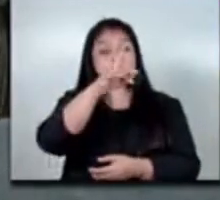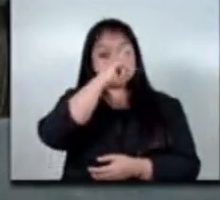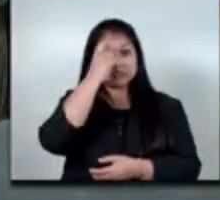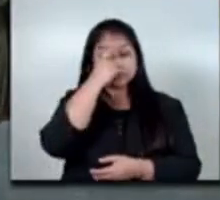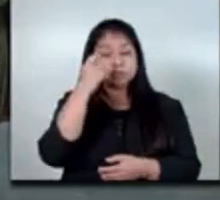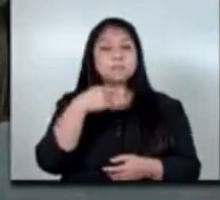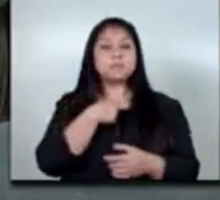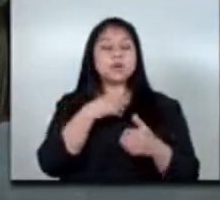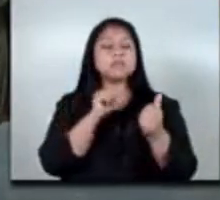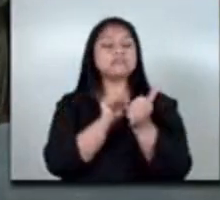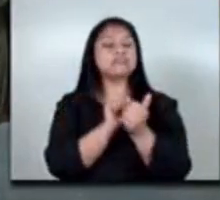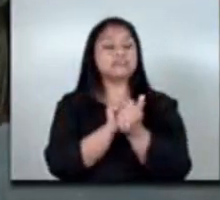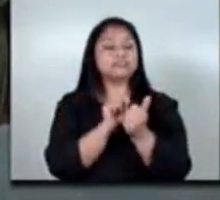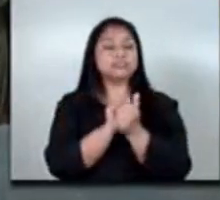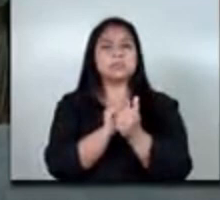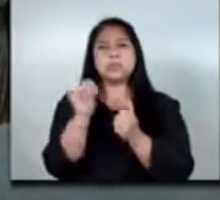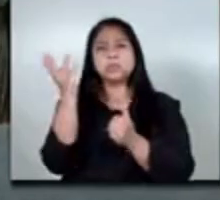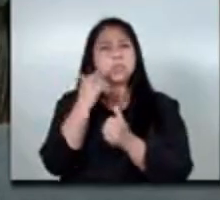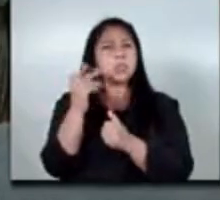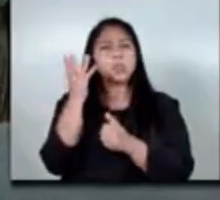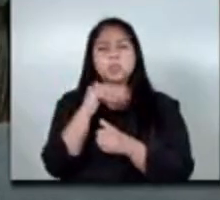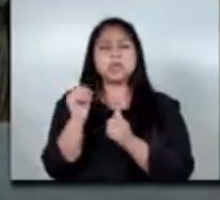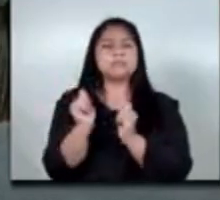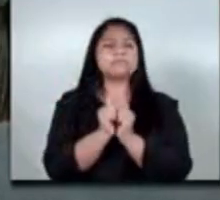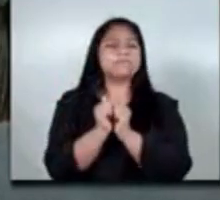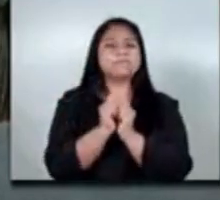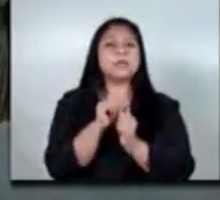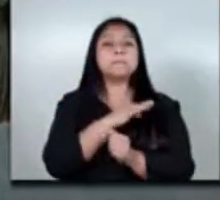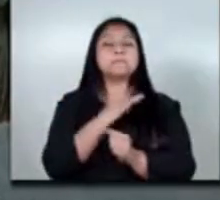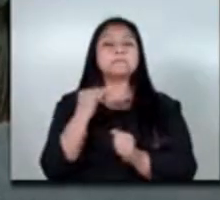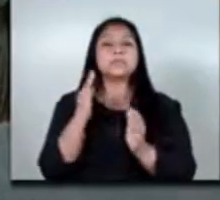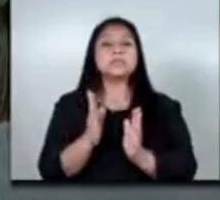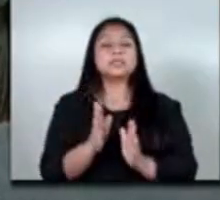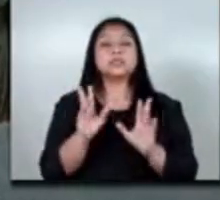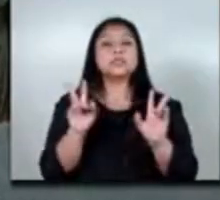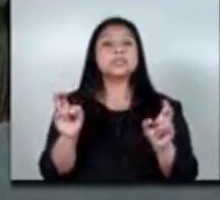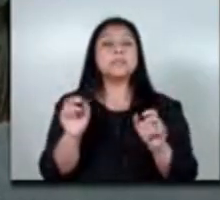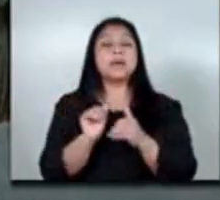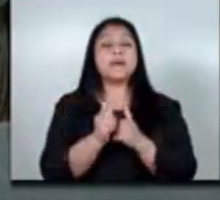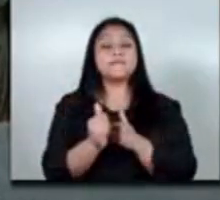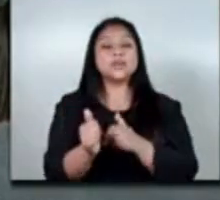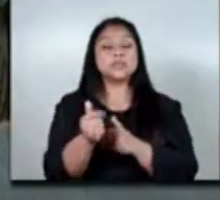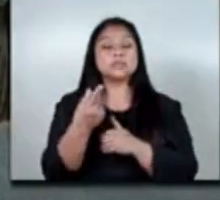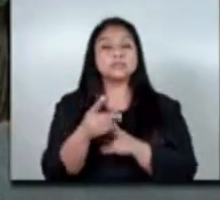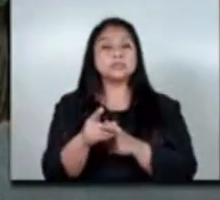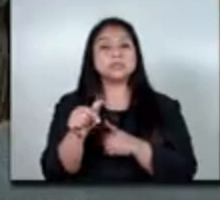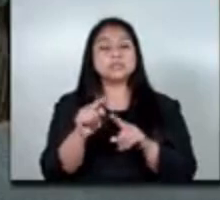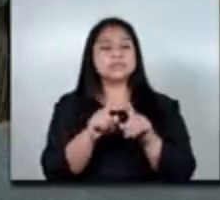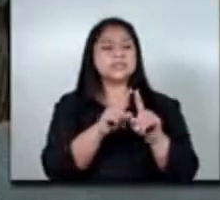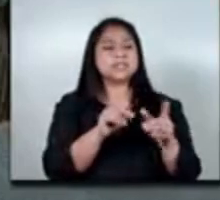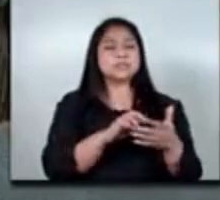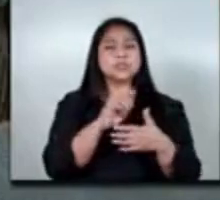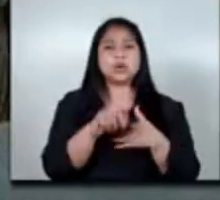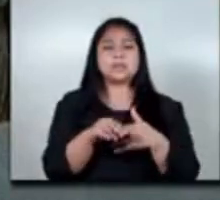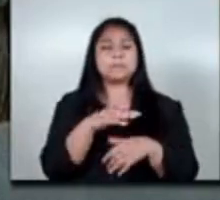acompañamiento casi a diario que hacemos con el ministro sobre los avances de los distintos programas del